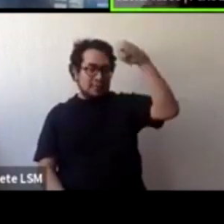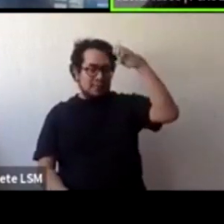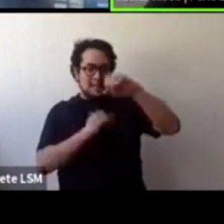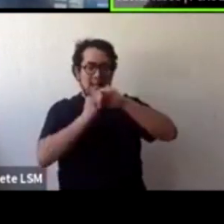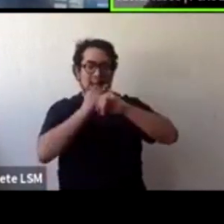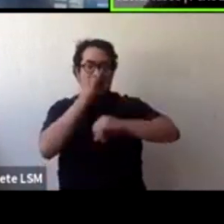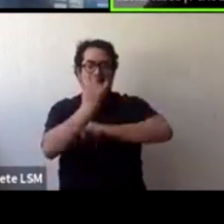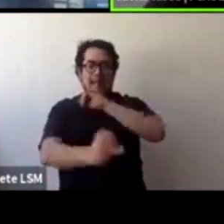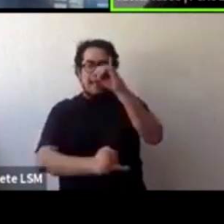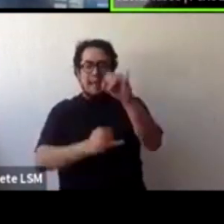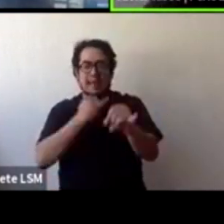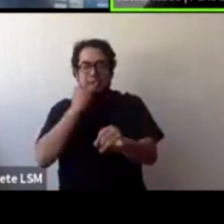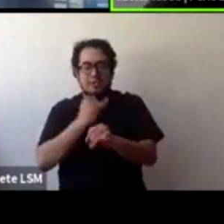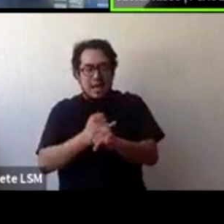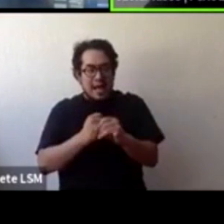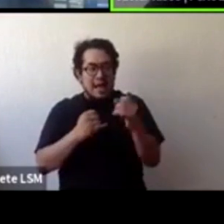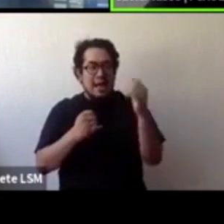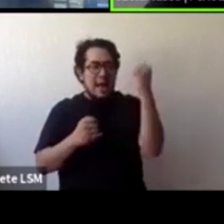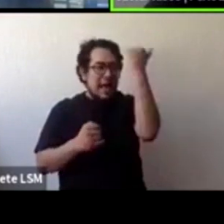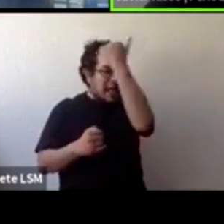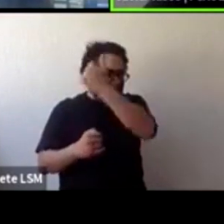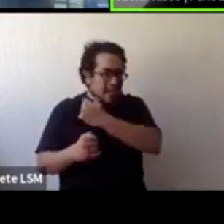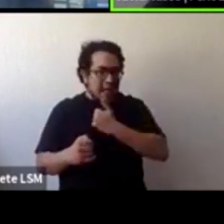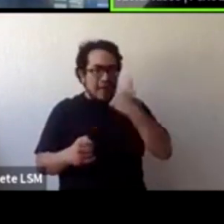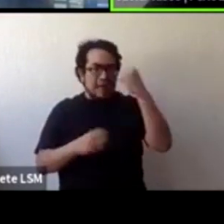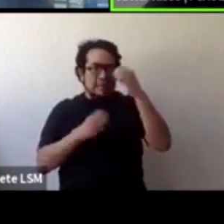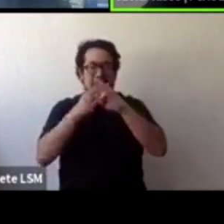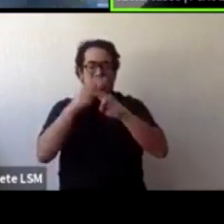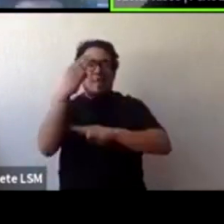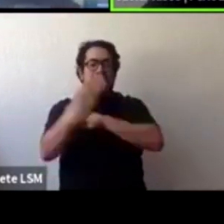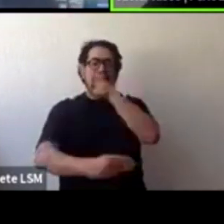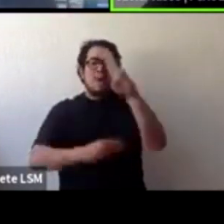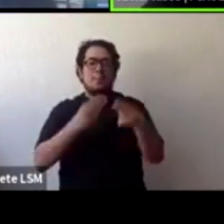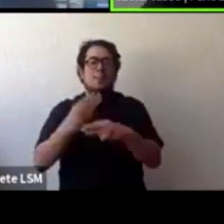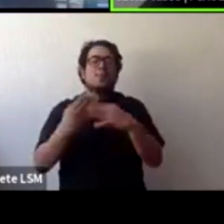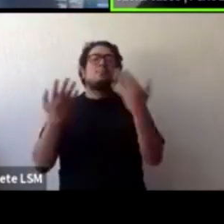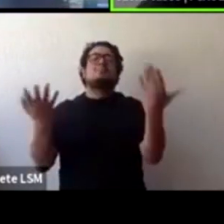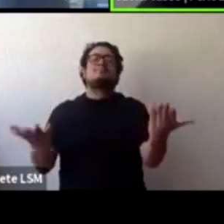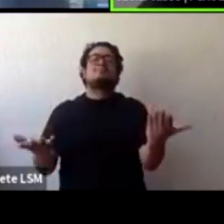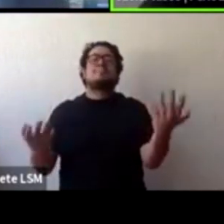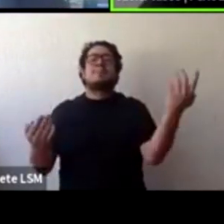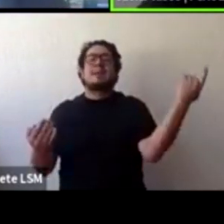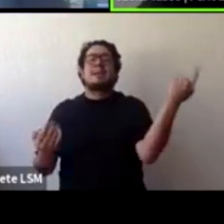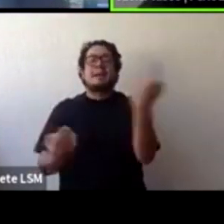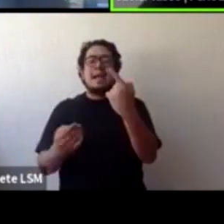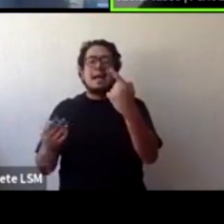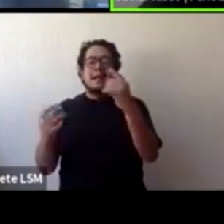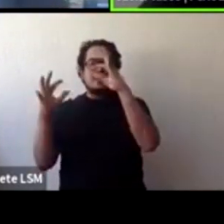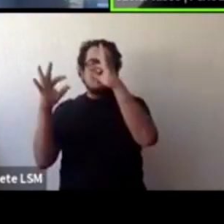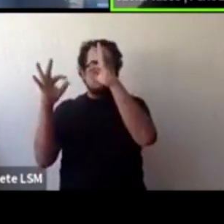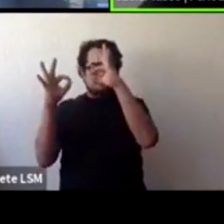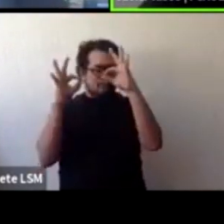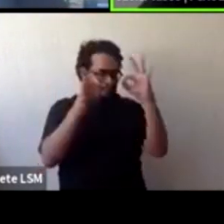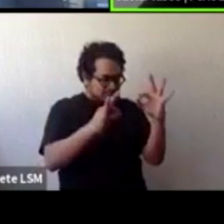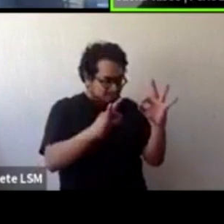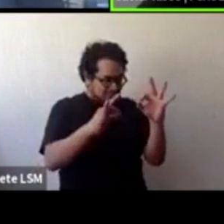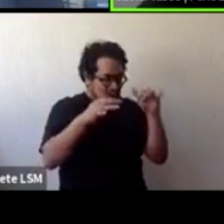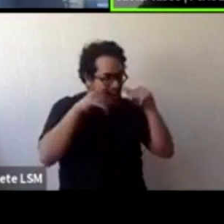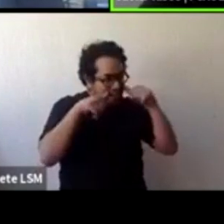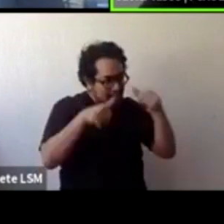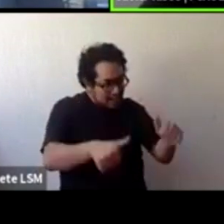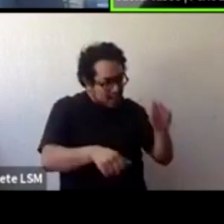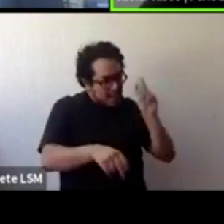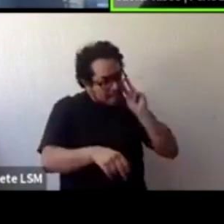análisis que has hecho a nivel mundial, hacia dónde tendríamos que voltear a ver quién lo está haciendo bien respecto a la